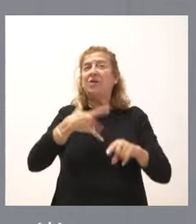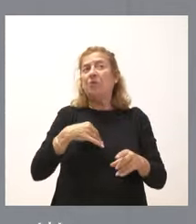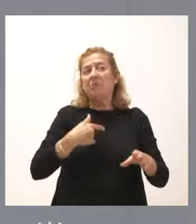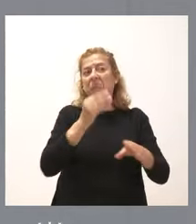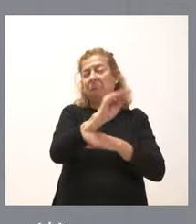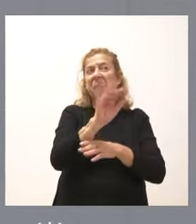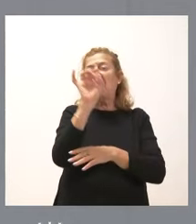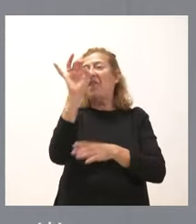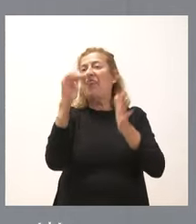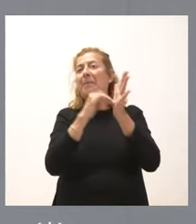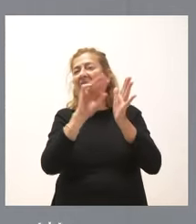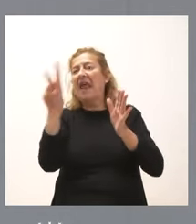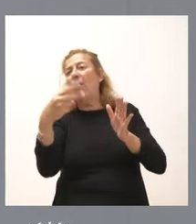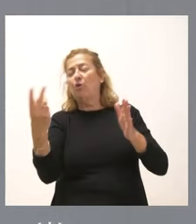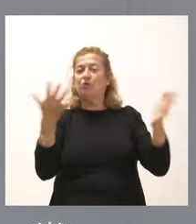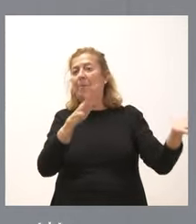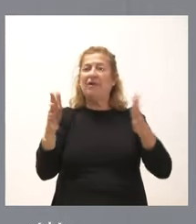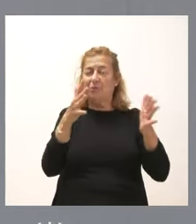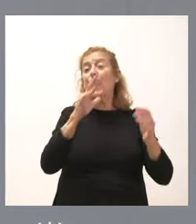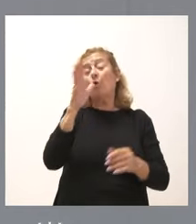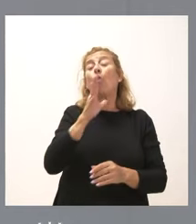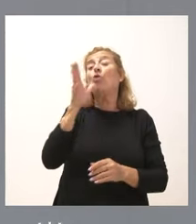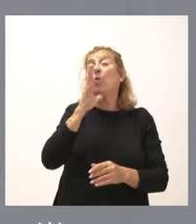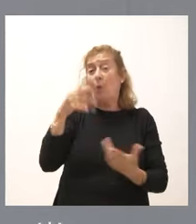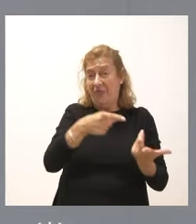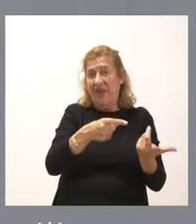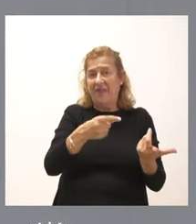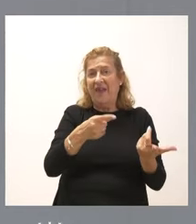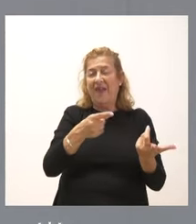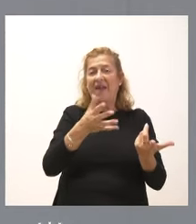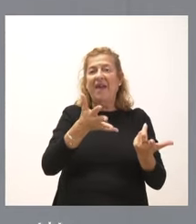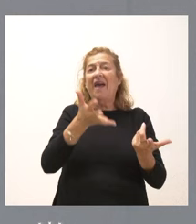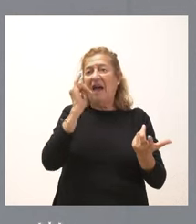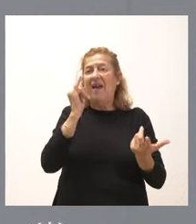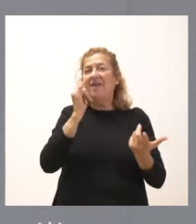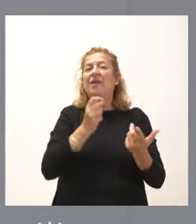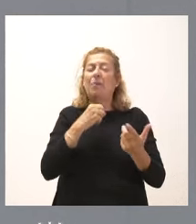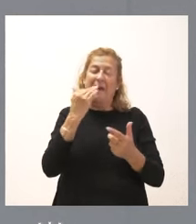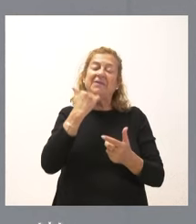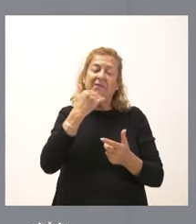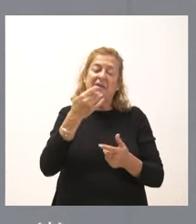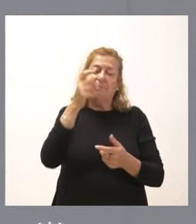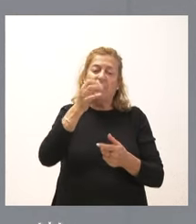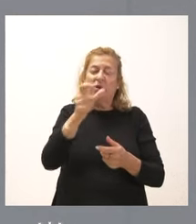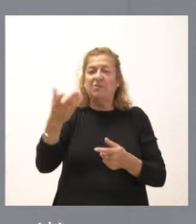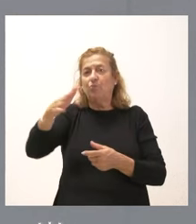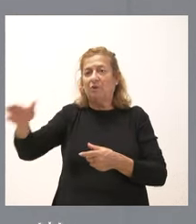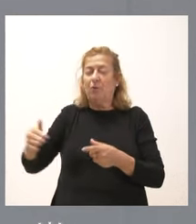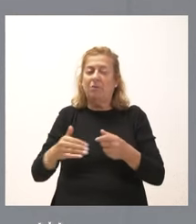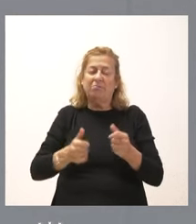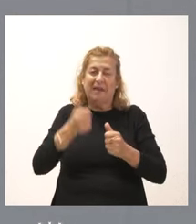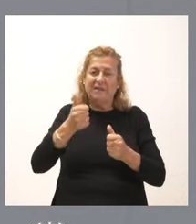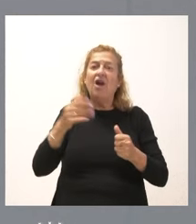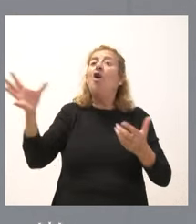15.000 euros de ayuda como consecuencia de que estén en un número de reses muertes más altas. No todas las